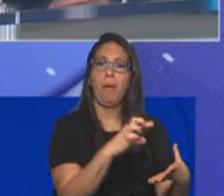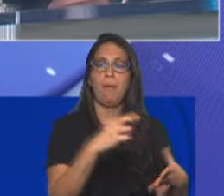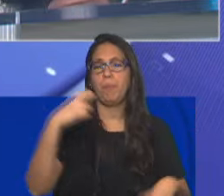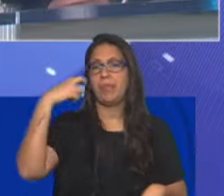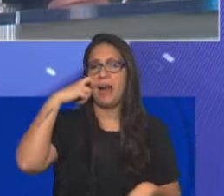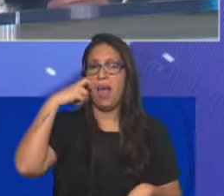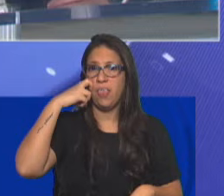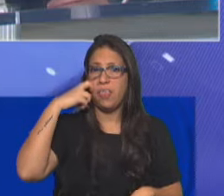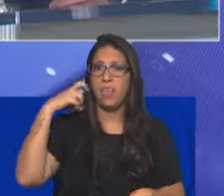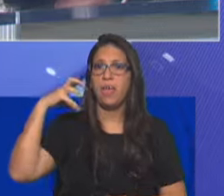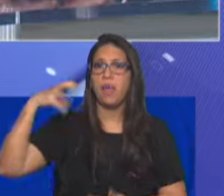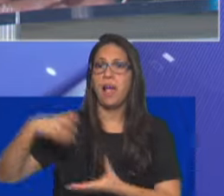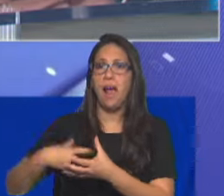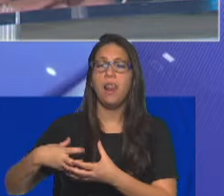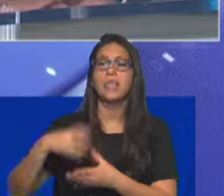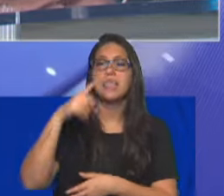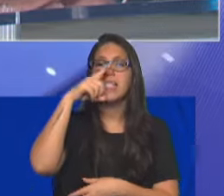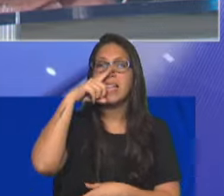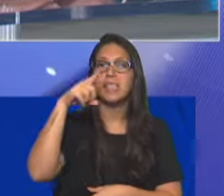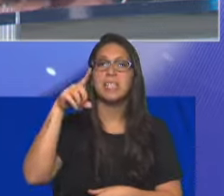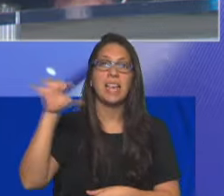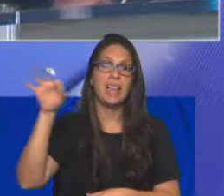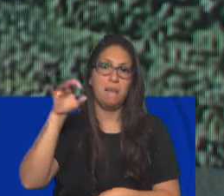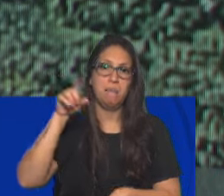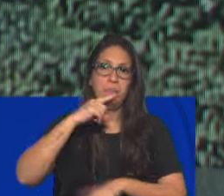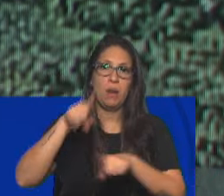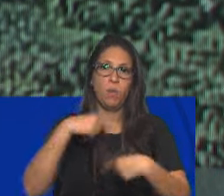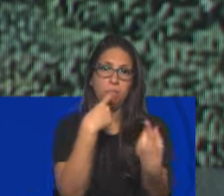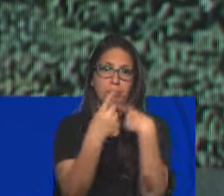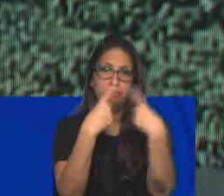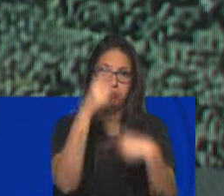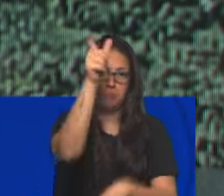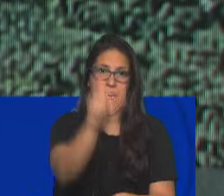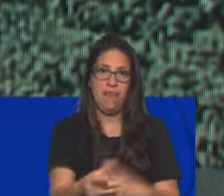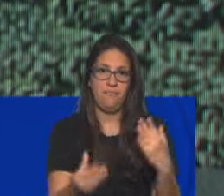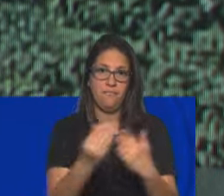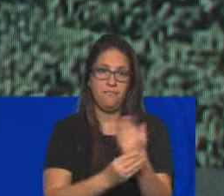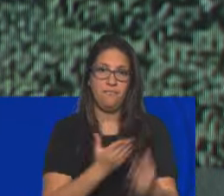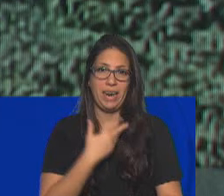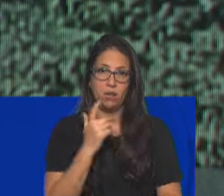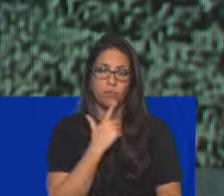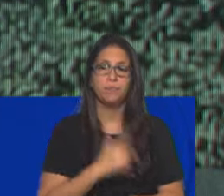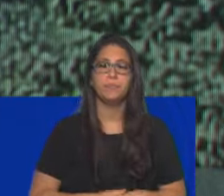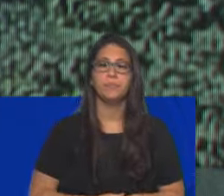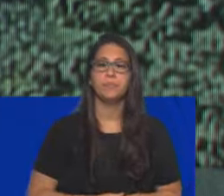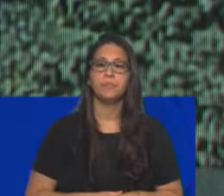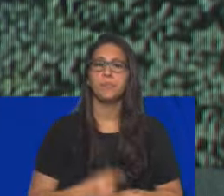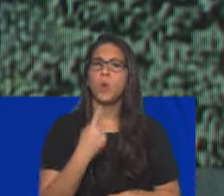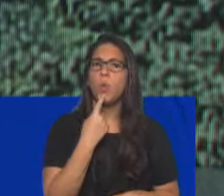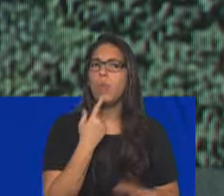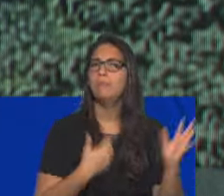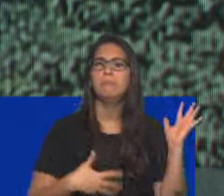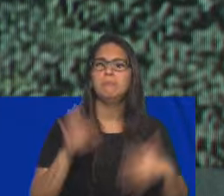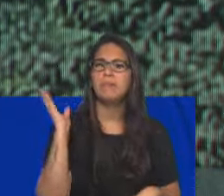Radical se ubicó en segundo lugar con 700 preguntas. ¿Cuál fue la temática que tuvo mayor cantidad de preguntas o inquietudes de parte de los